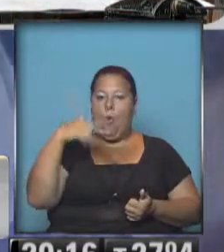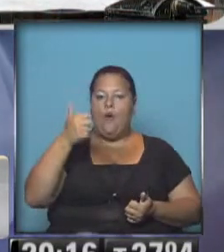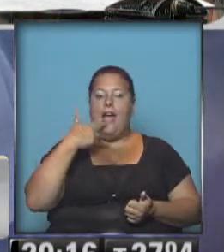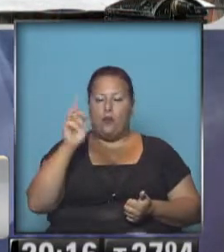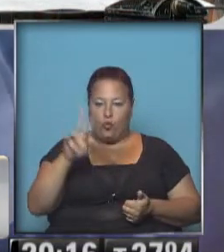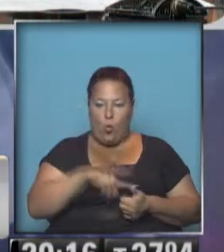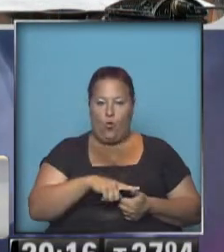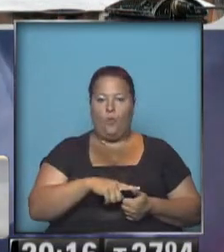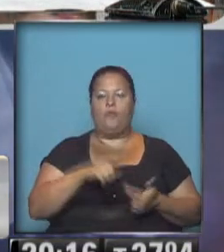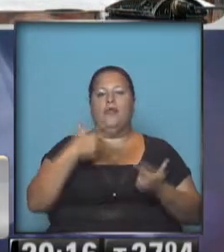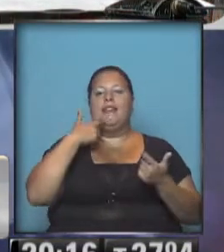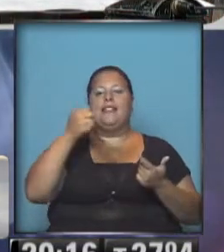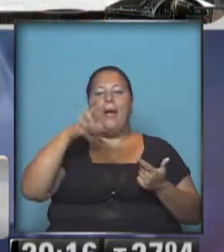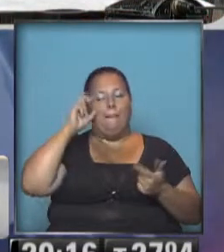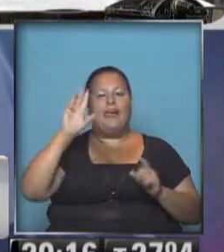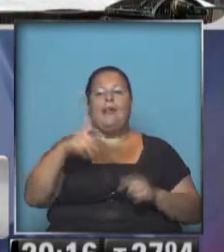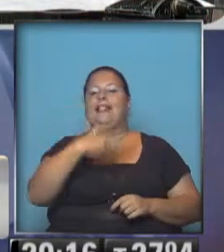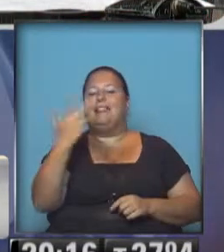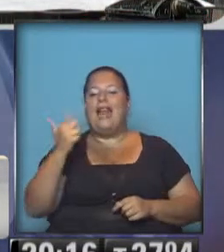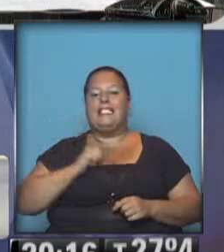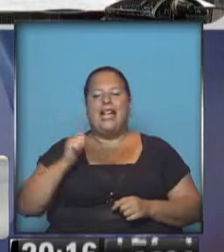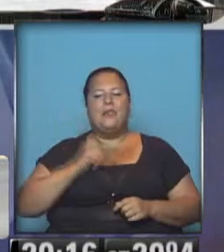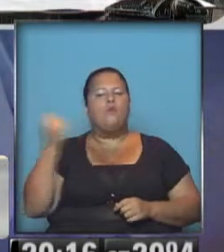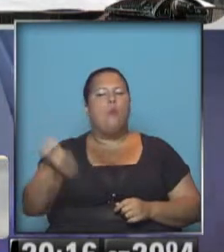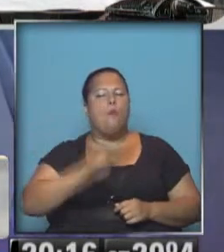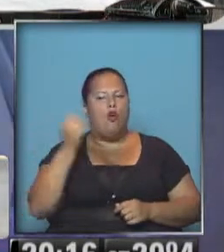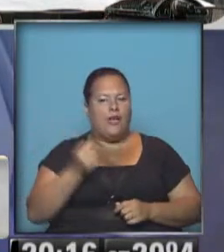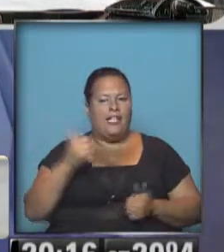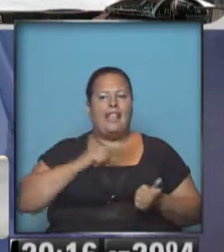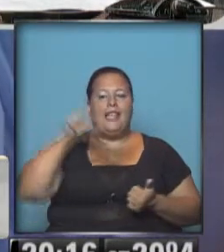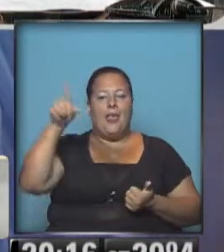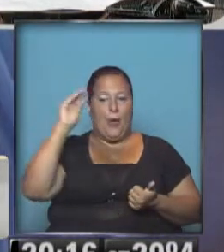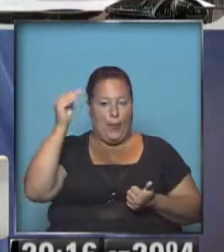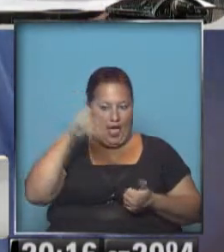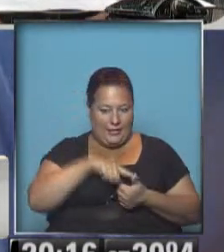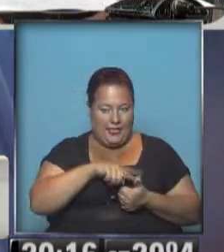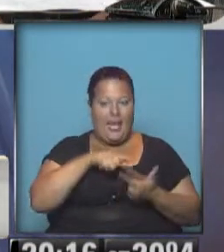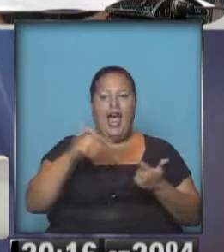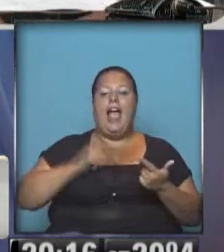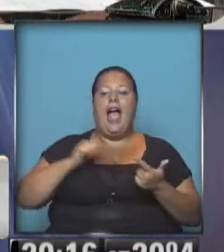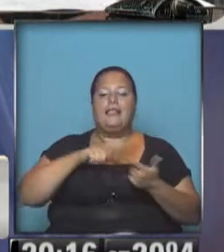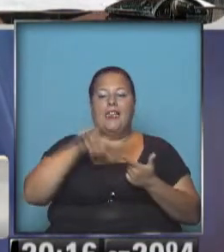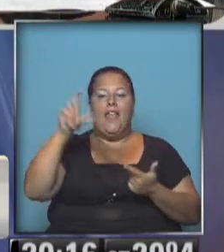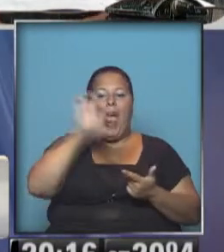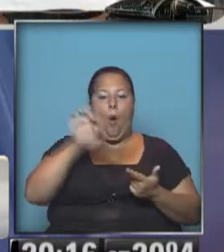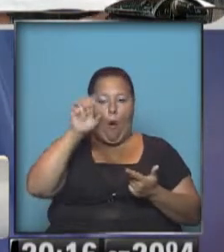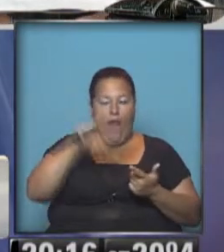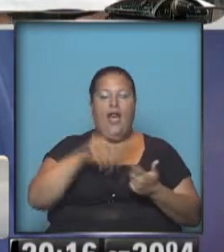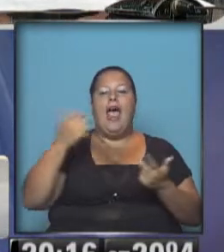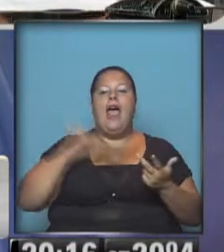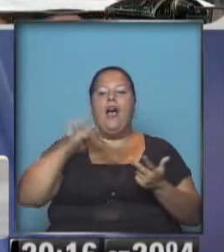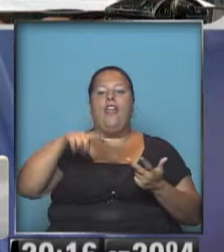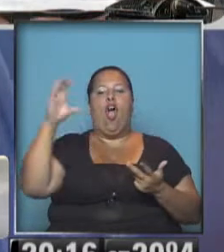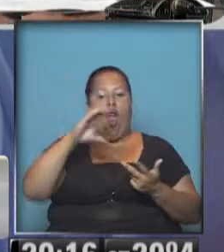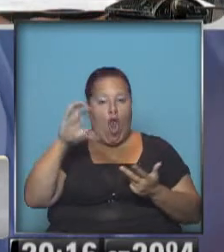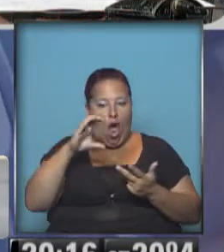Sanper, Ernesto Sanper, sino había tres cancilleres muy importantes, el canciller de Brasil, el canciller de Ecuador y el canciller